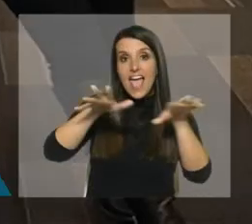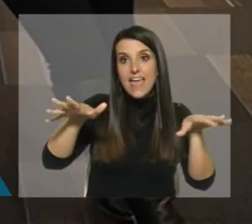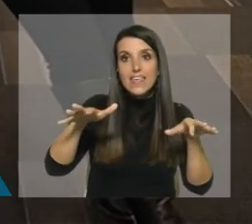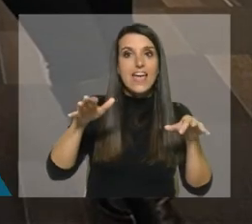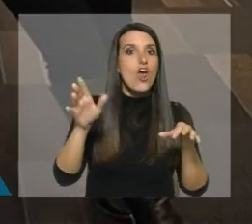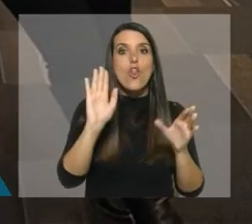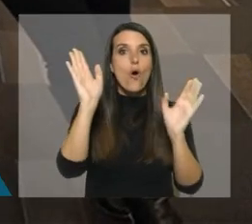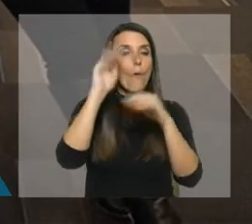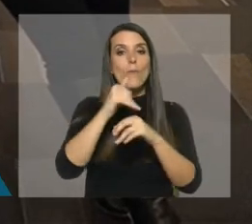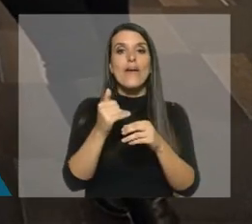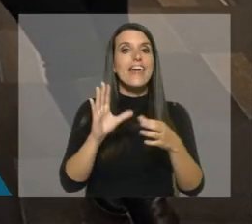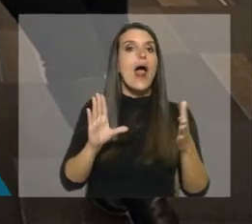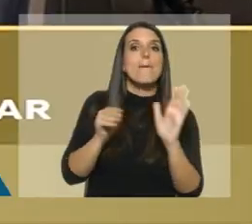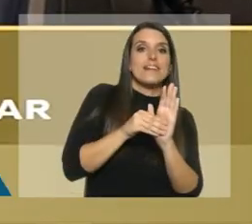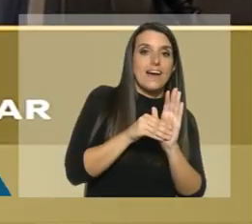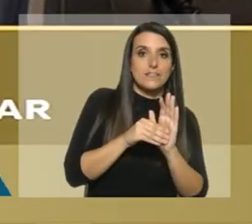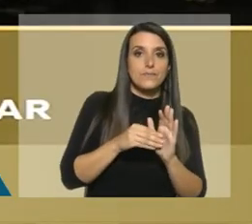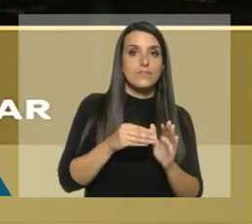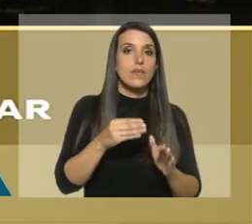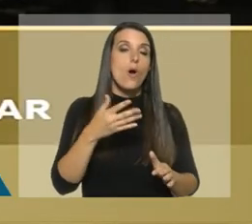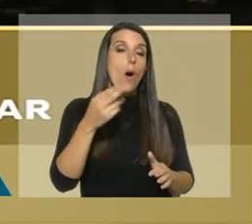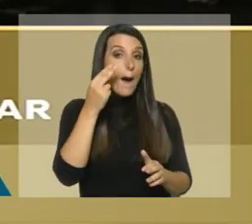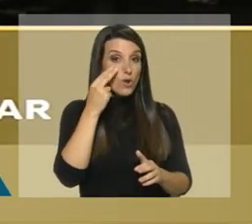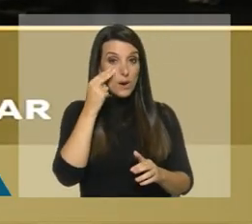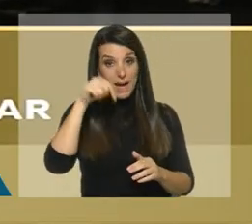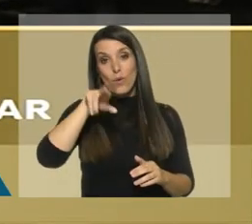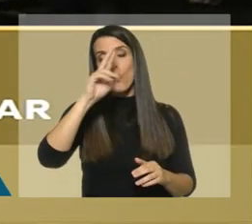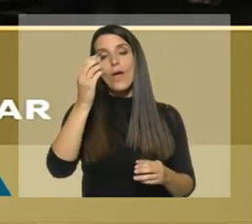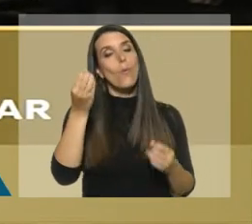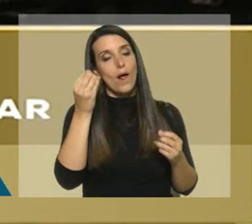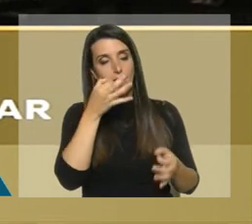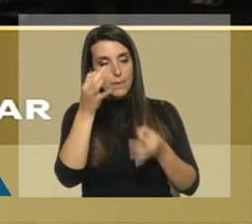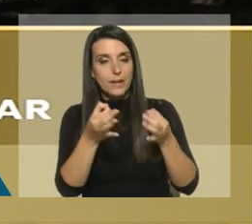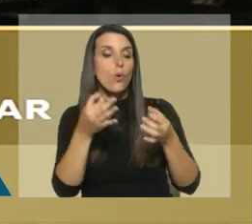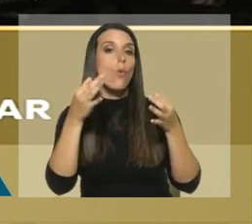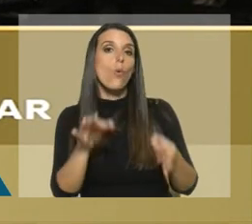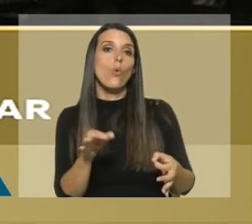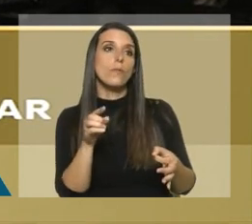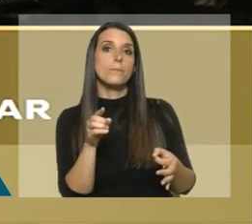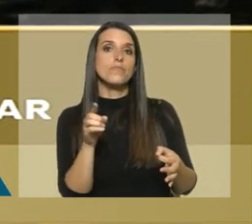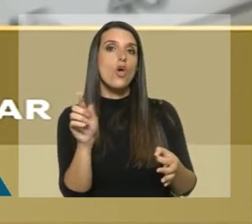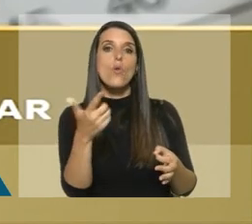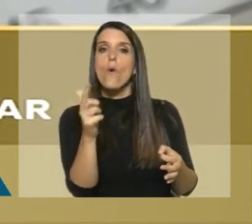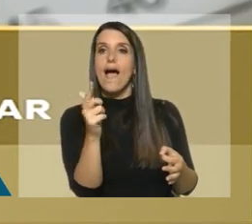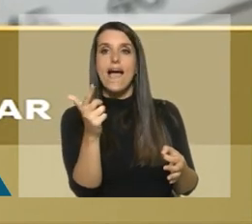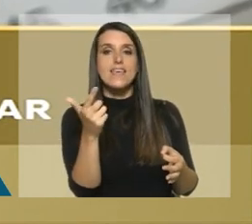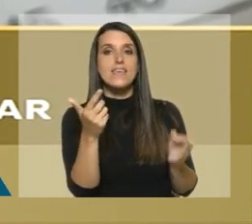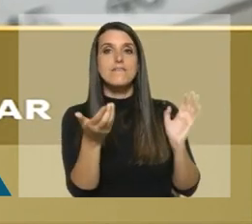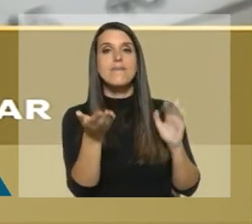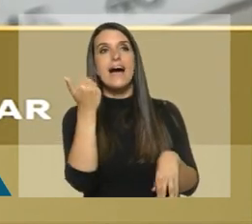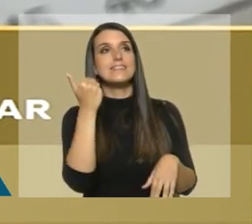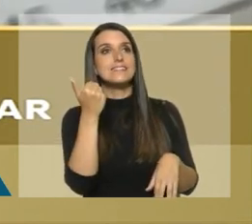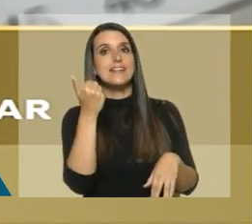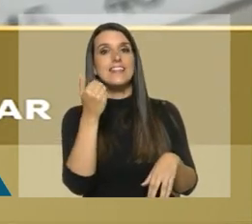escapan a la regulación existente. Tenemos un problema en el Uruguay que tiene que ver con que no tenemos mayor tipificación